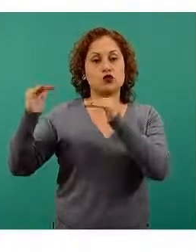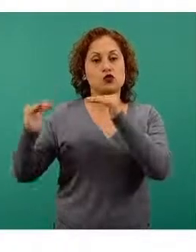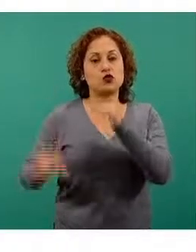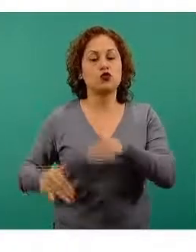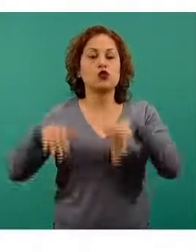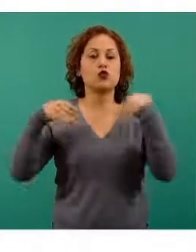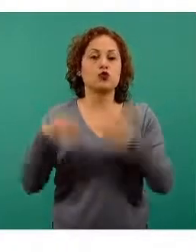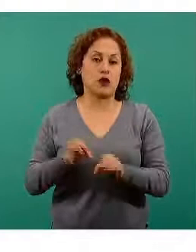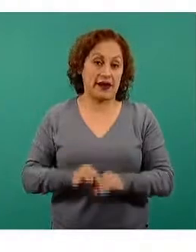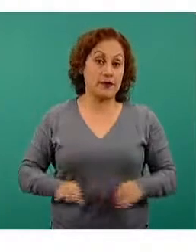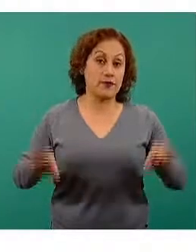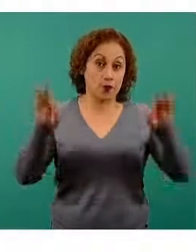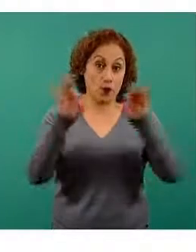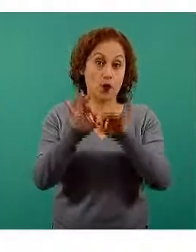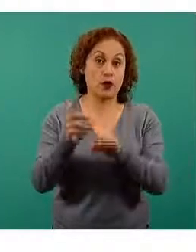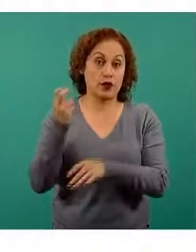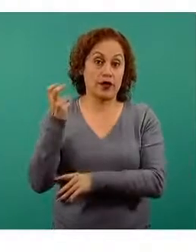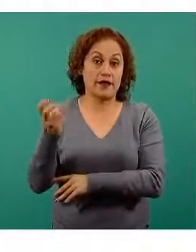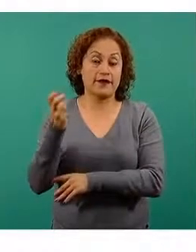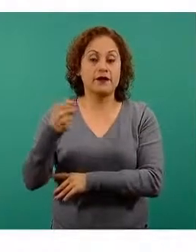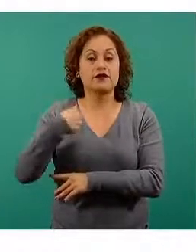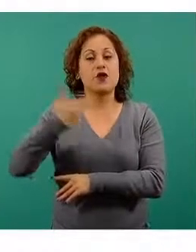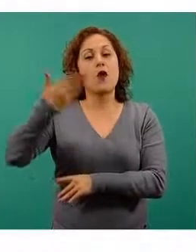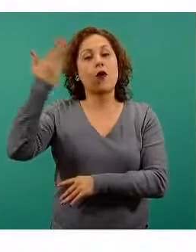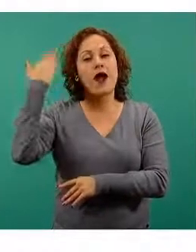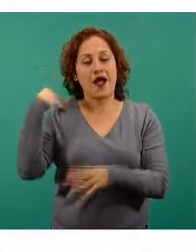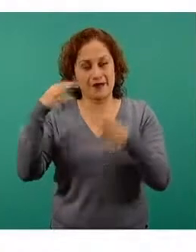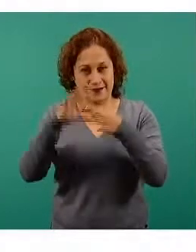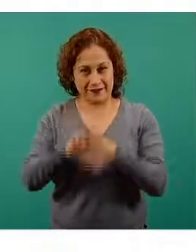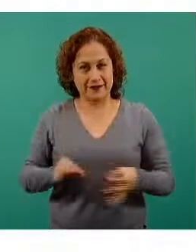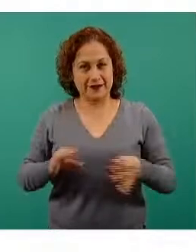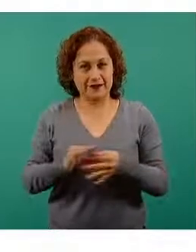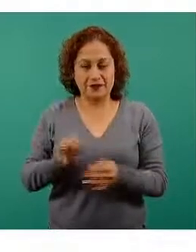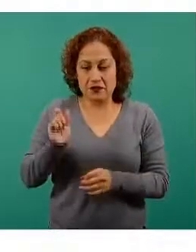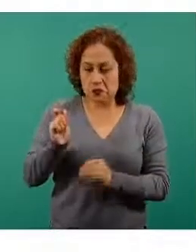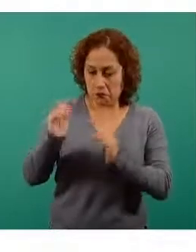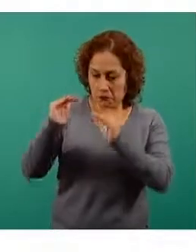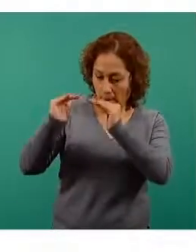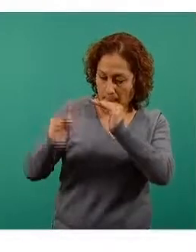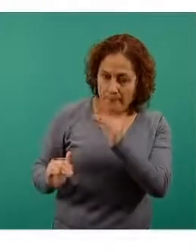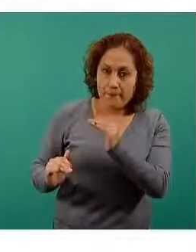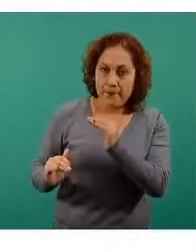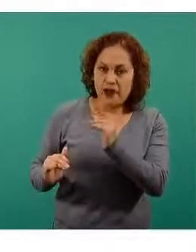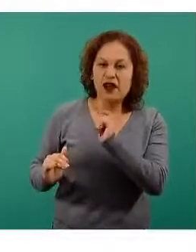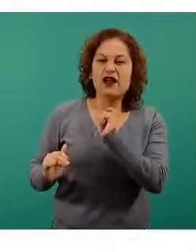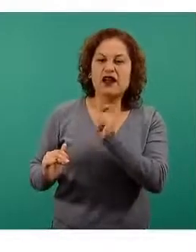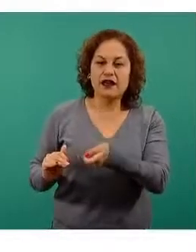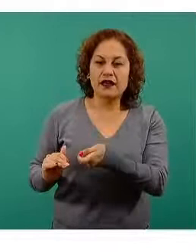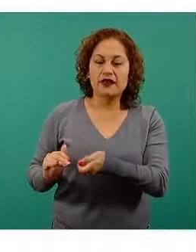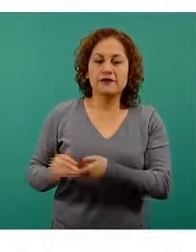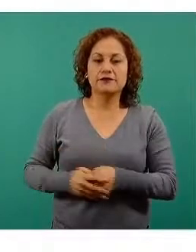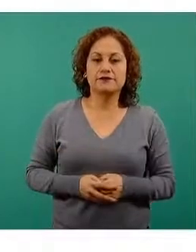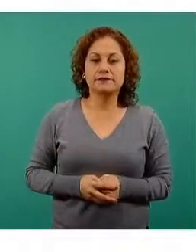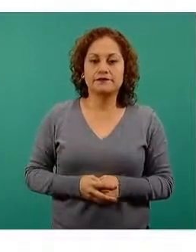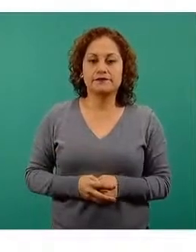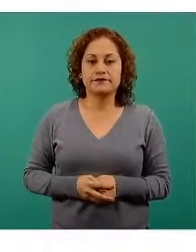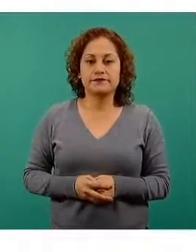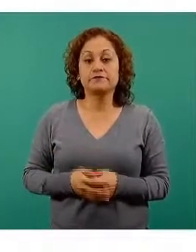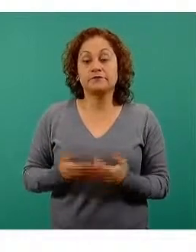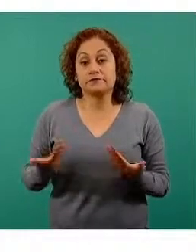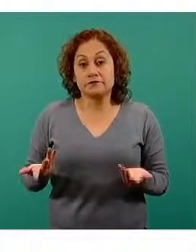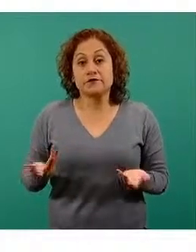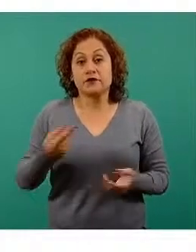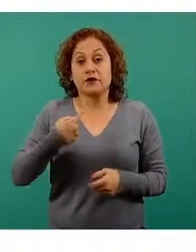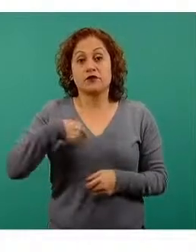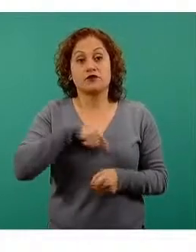Este descenso, como ya lo había explicado yo en otras ocasiones, es más un artefacto de la vigilancia